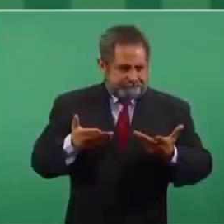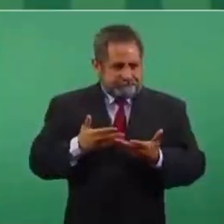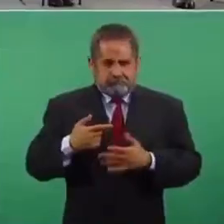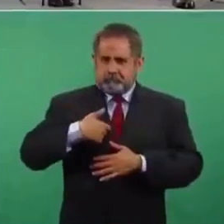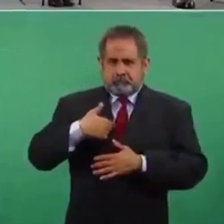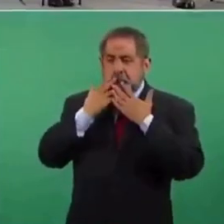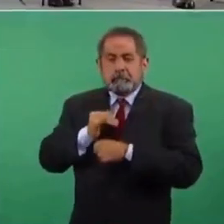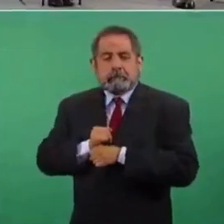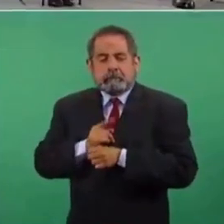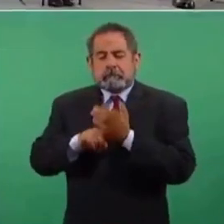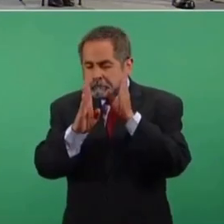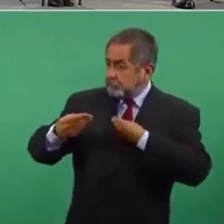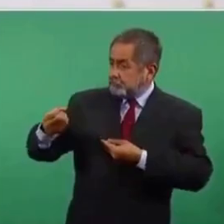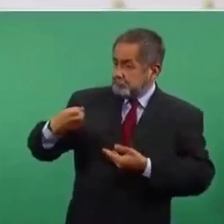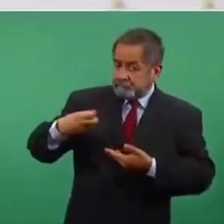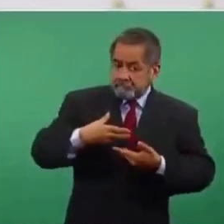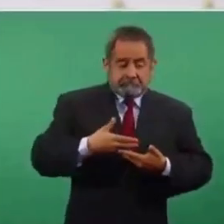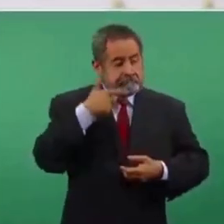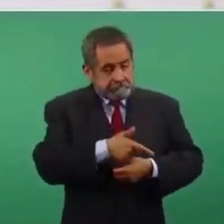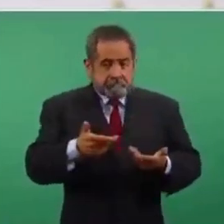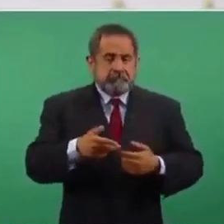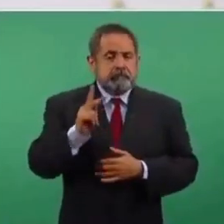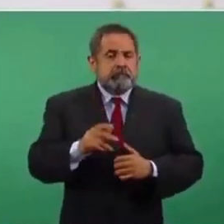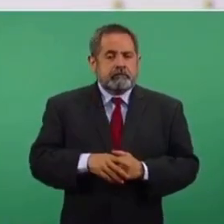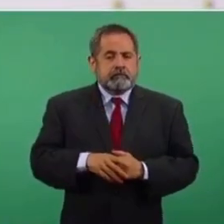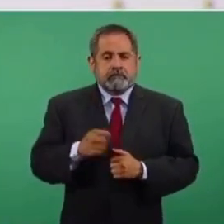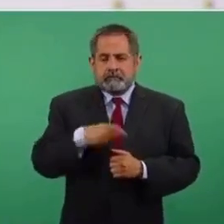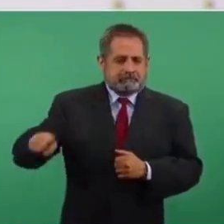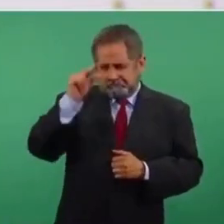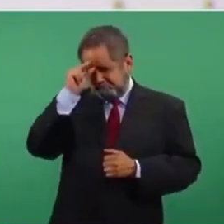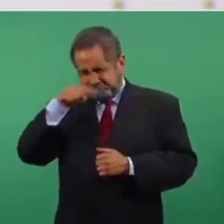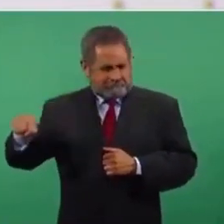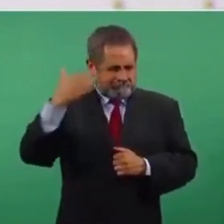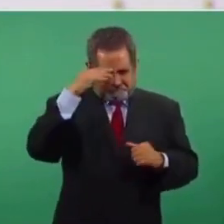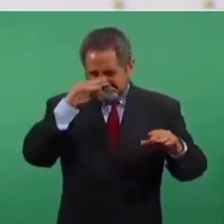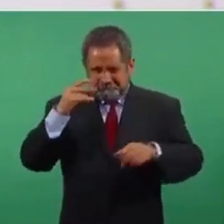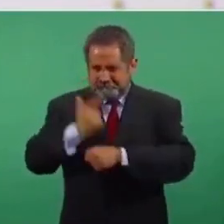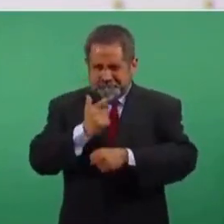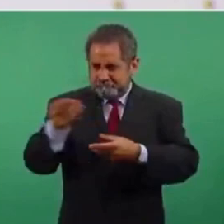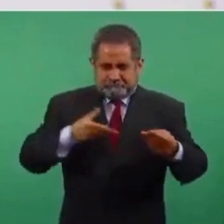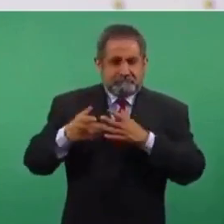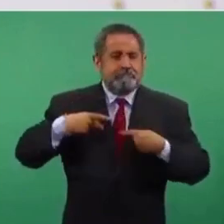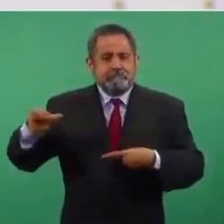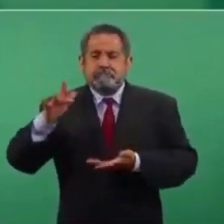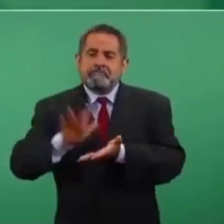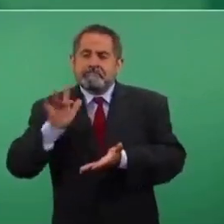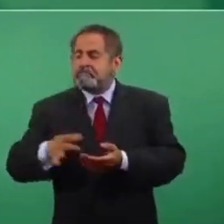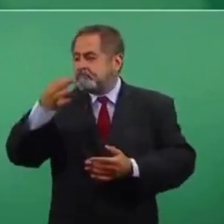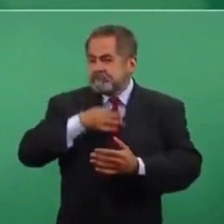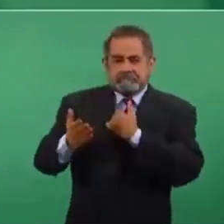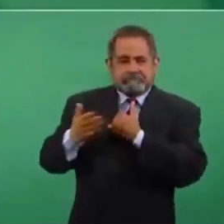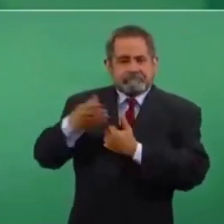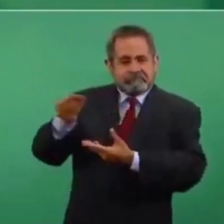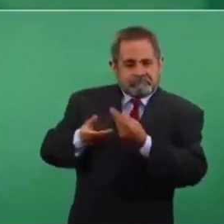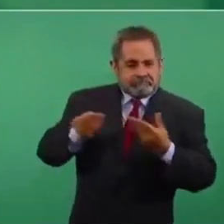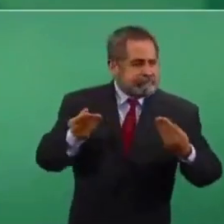no hay espionaje, pero hay mucha inteligencia, porque la gente nos informa,